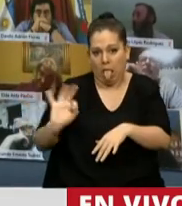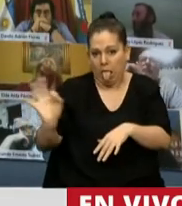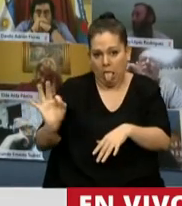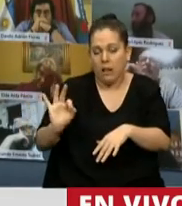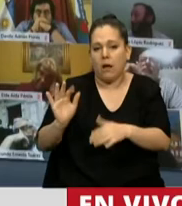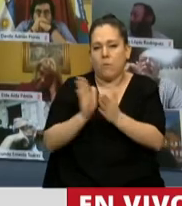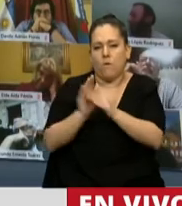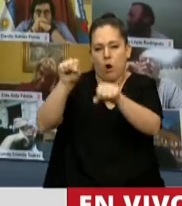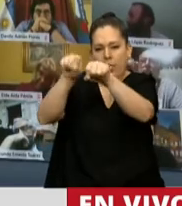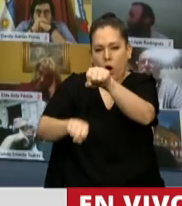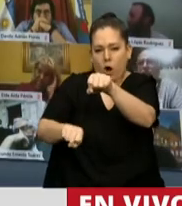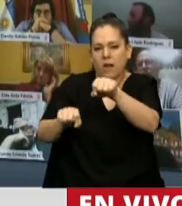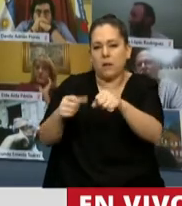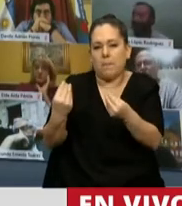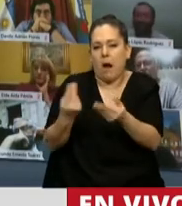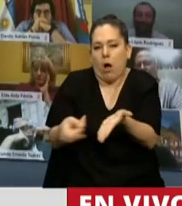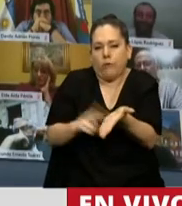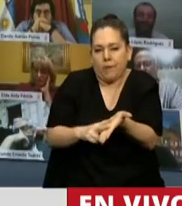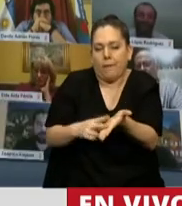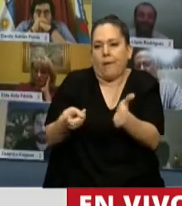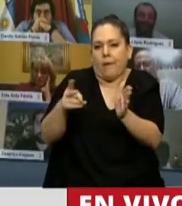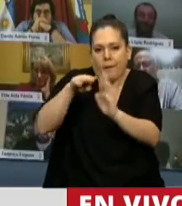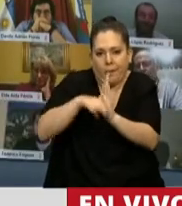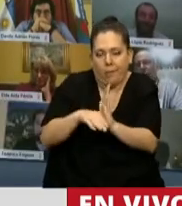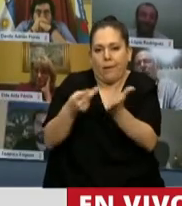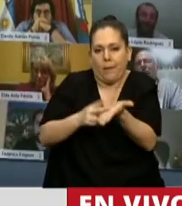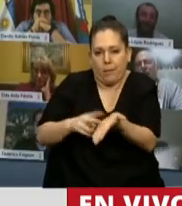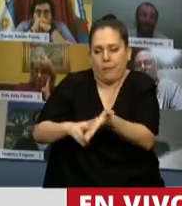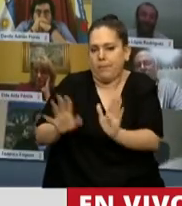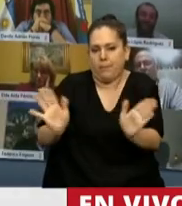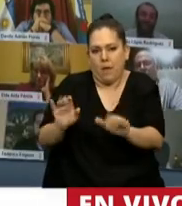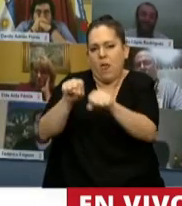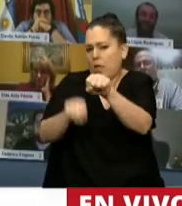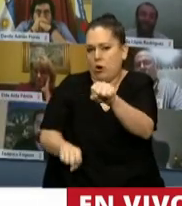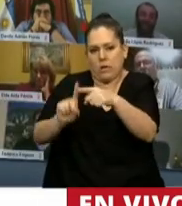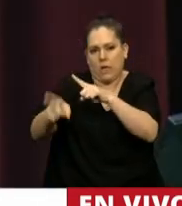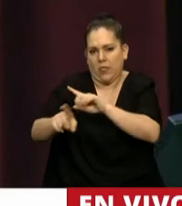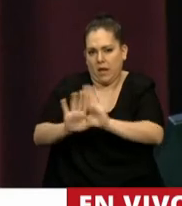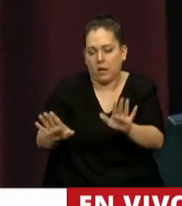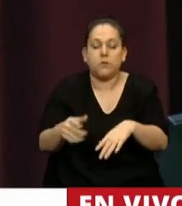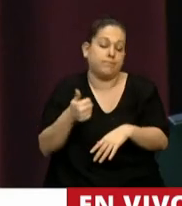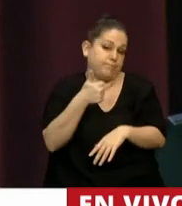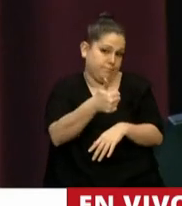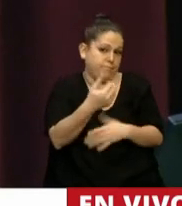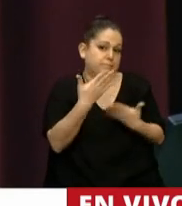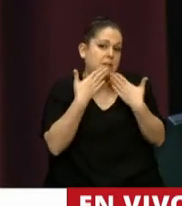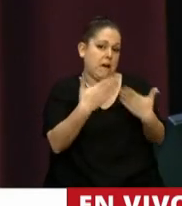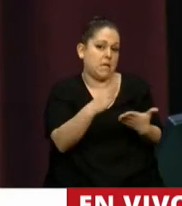pidamos que se desconecten, así no nos vuelve a pasar. Gracias. Gracias, diputada. Ideal sería.